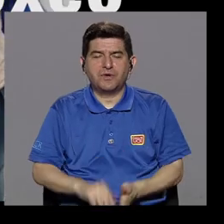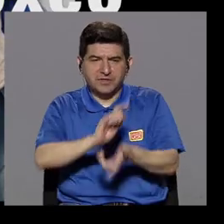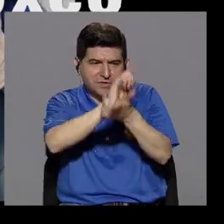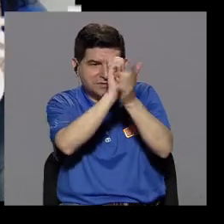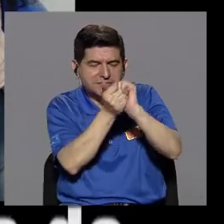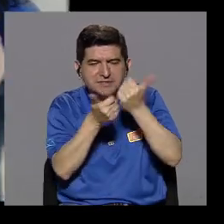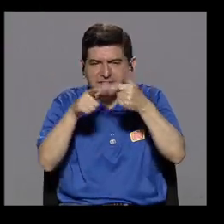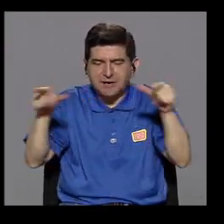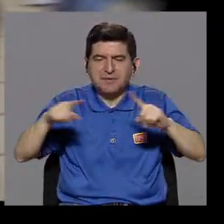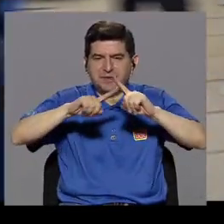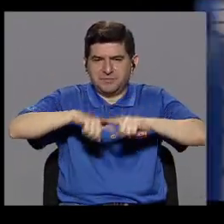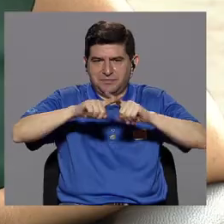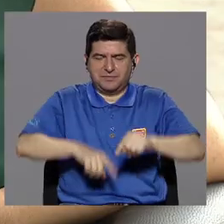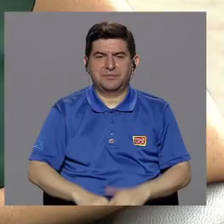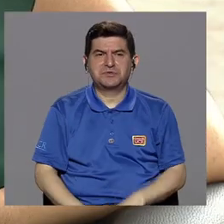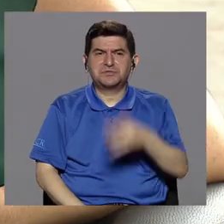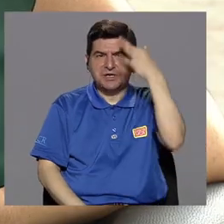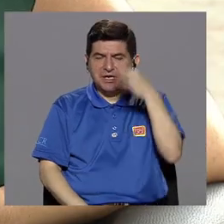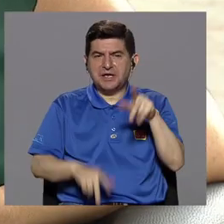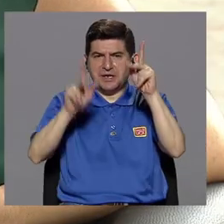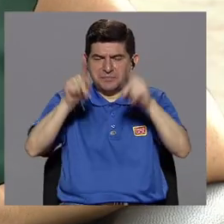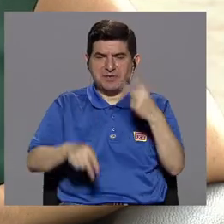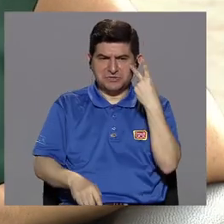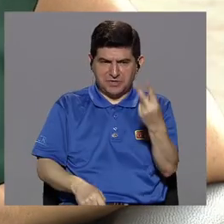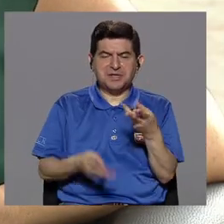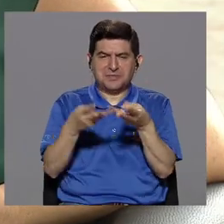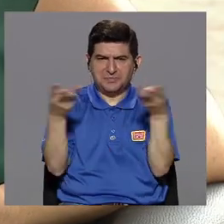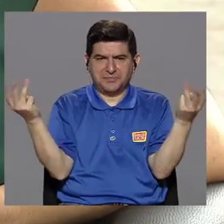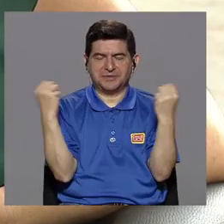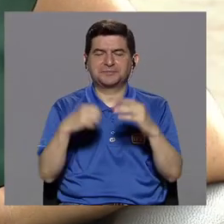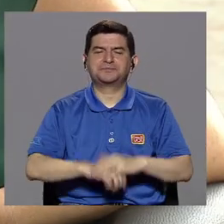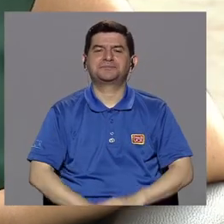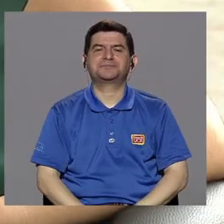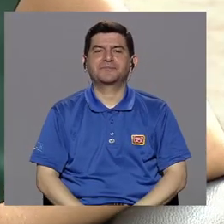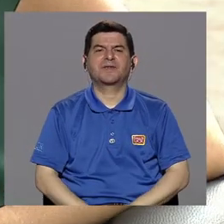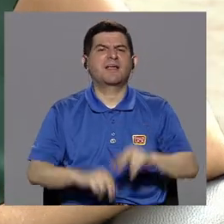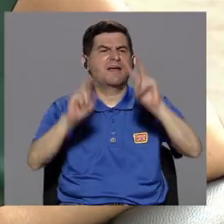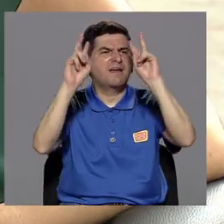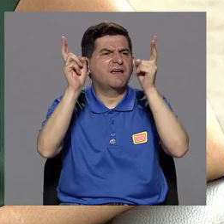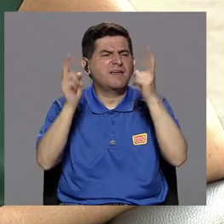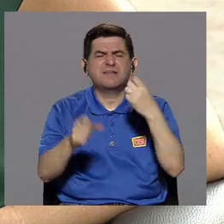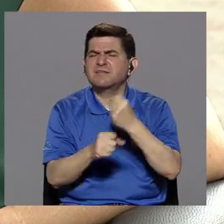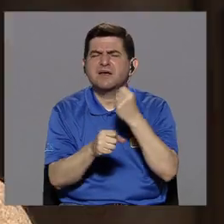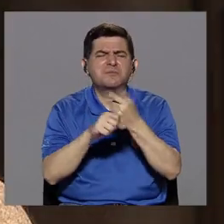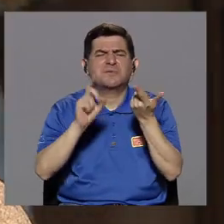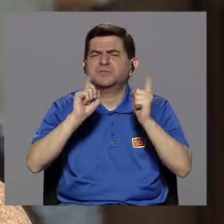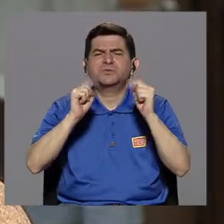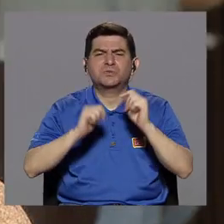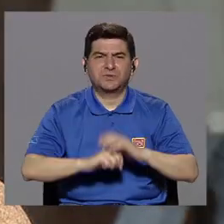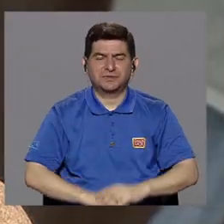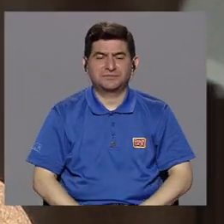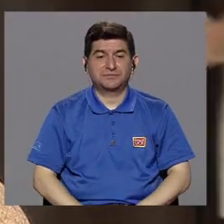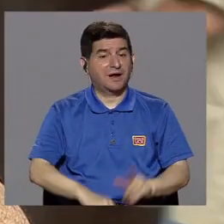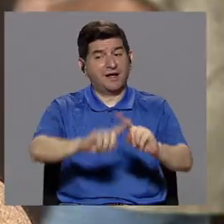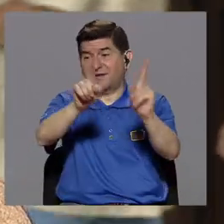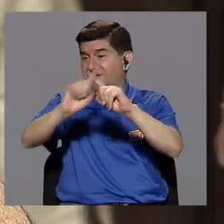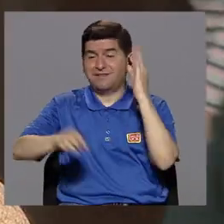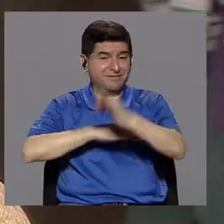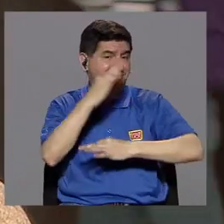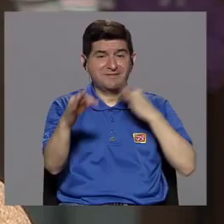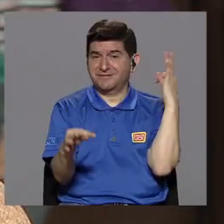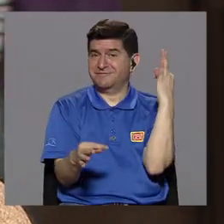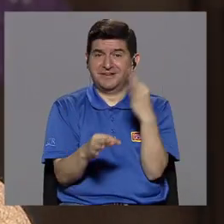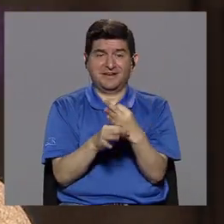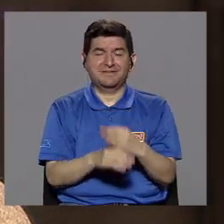pensamos que va a hacer el público que va a ver ese material. ¿Qué temáticas se trabajan? Son muy diversas.